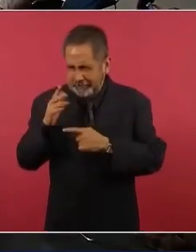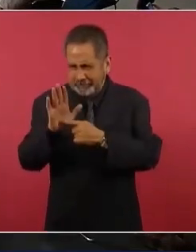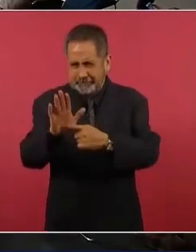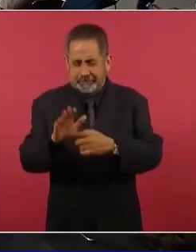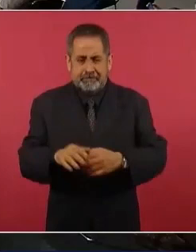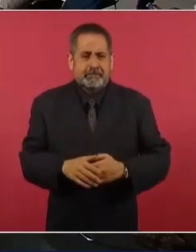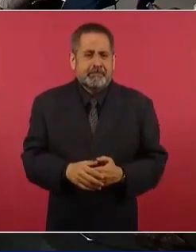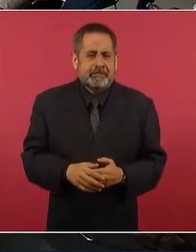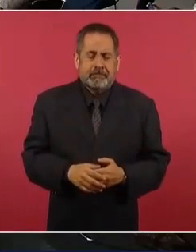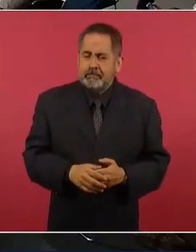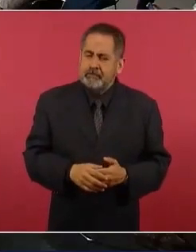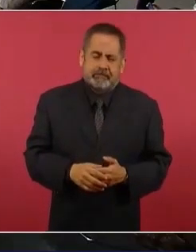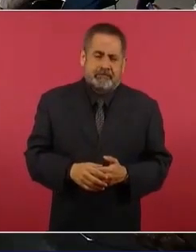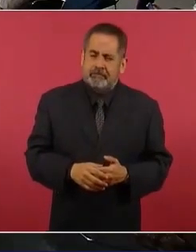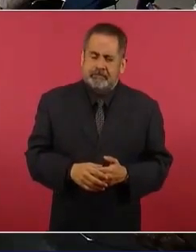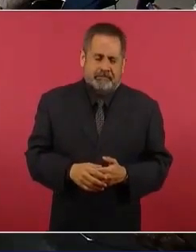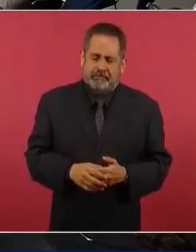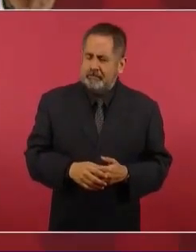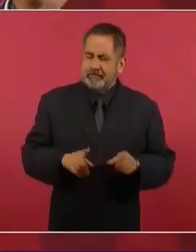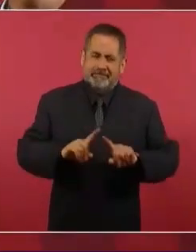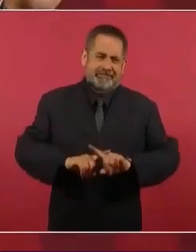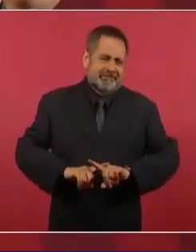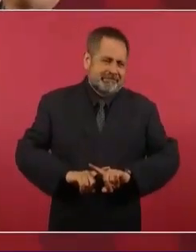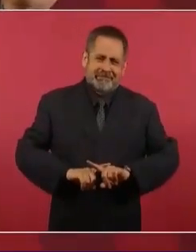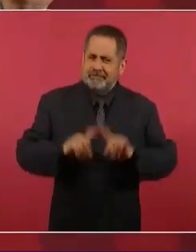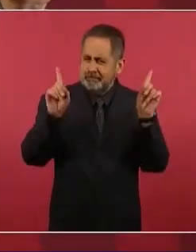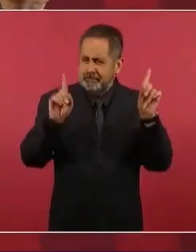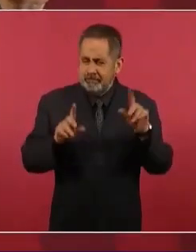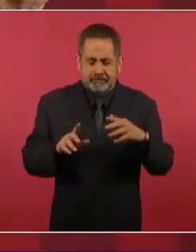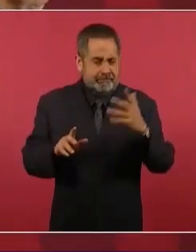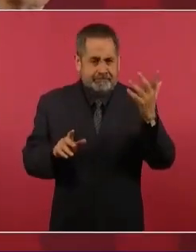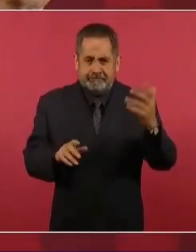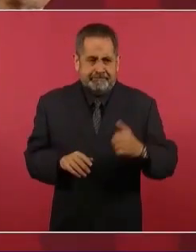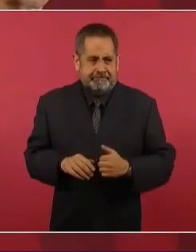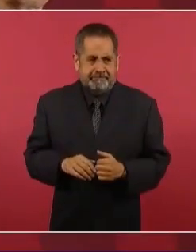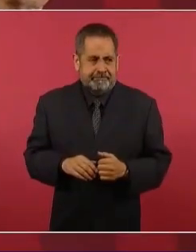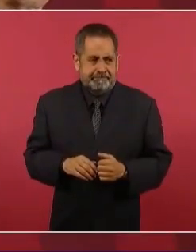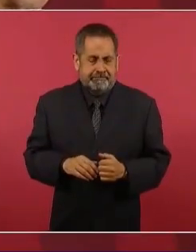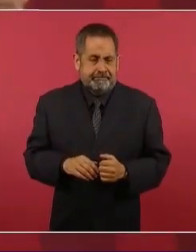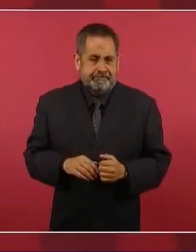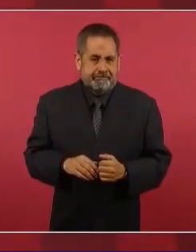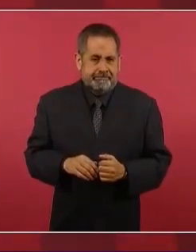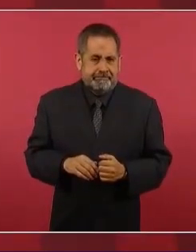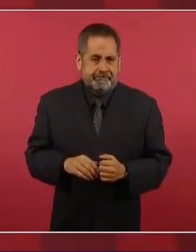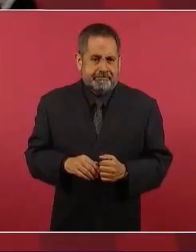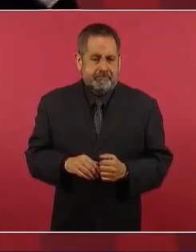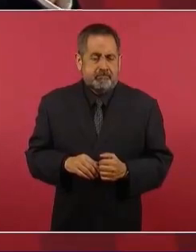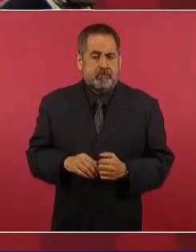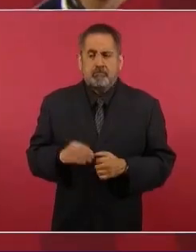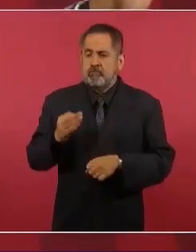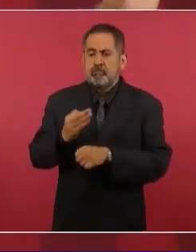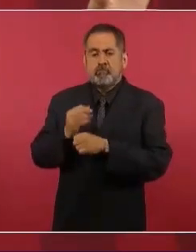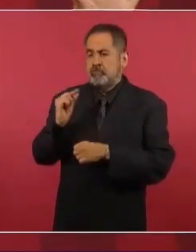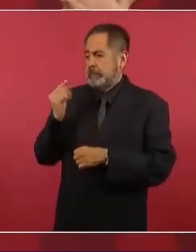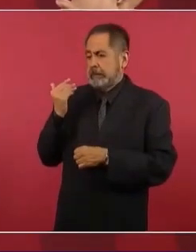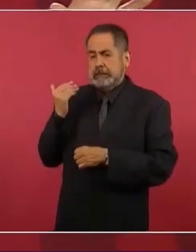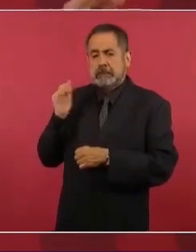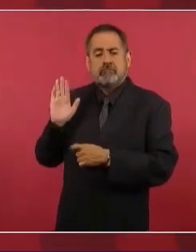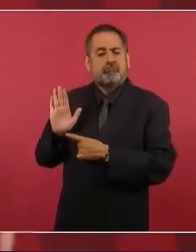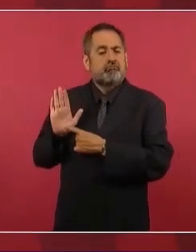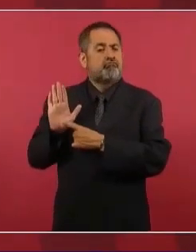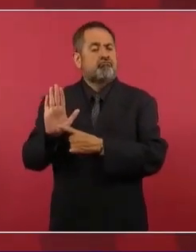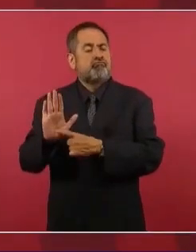Muy distinto a lo que dieron a conocer